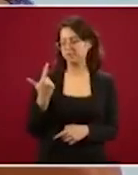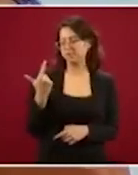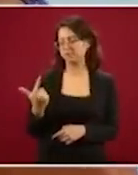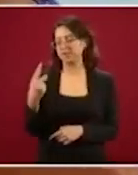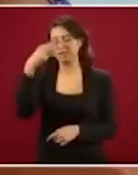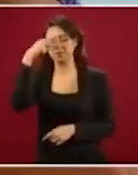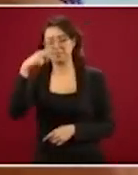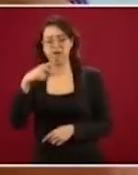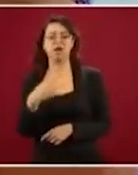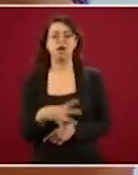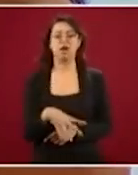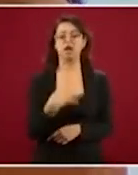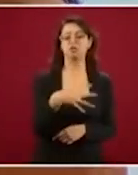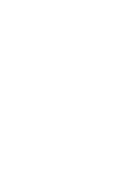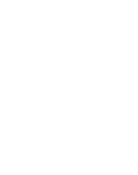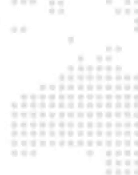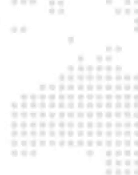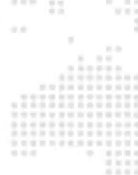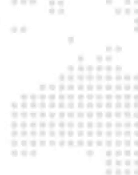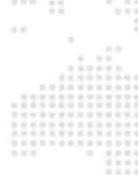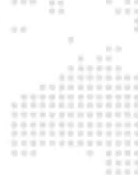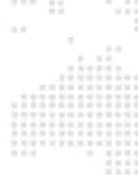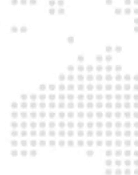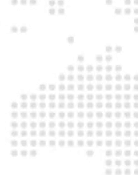14 extranjeros.